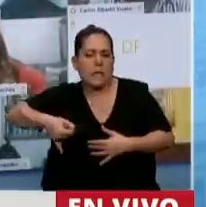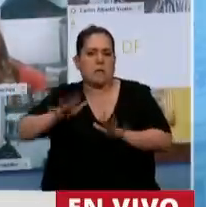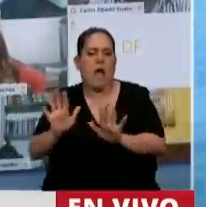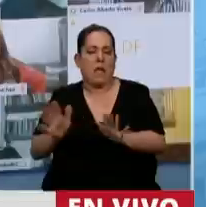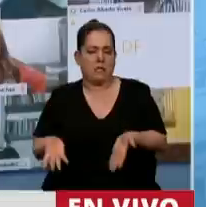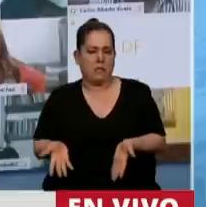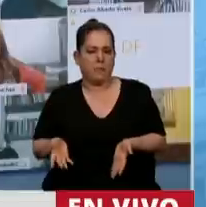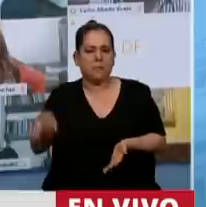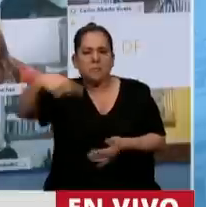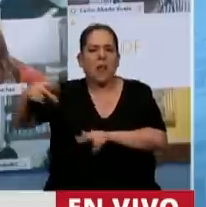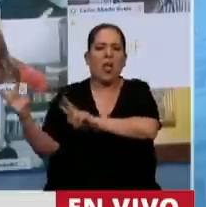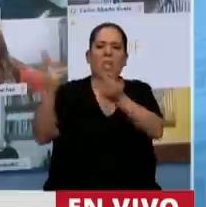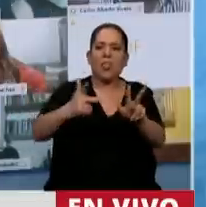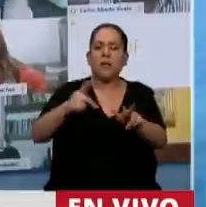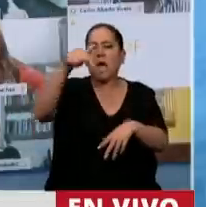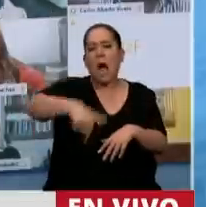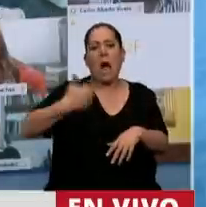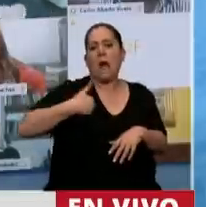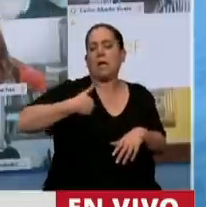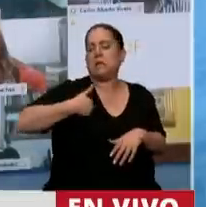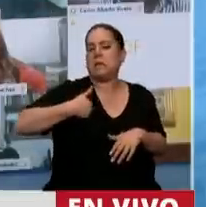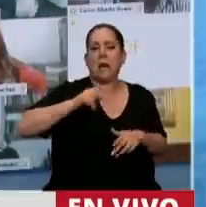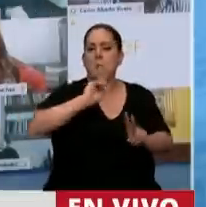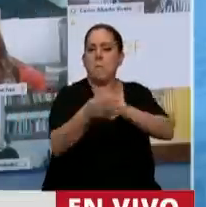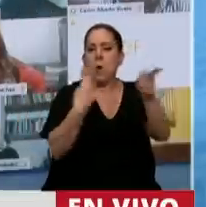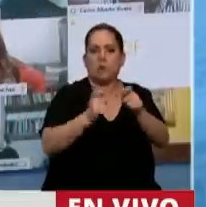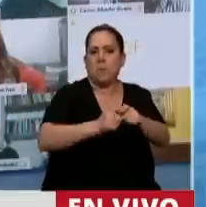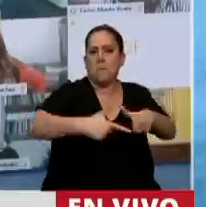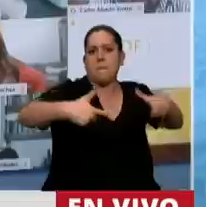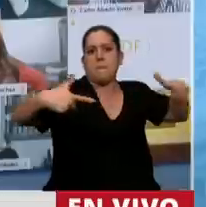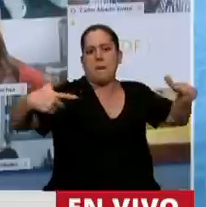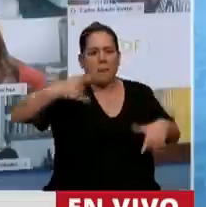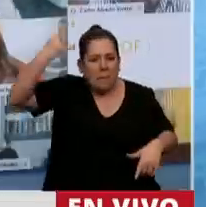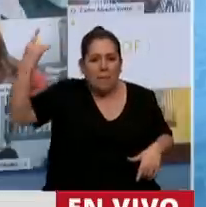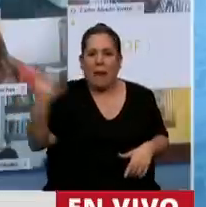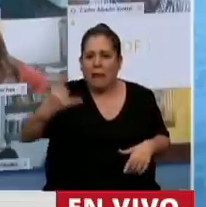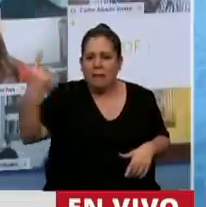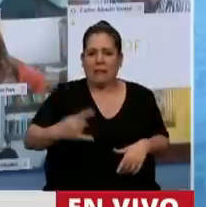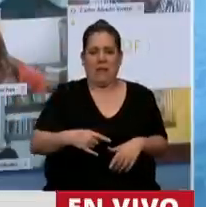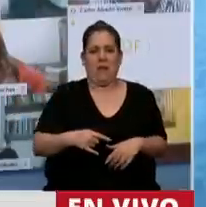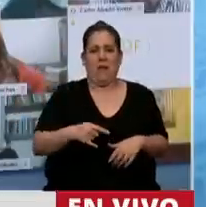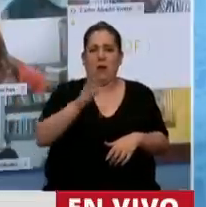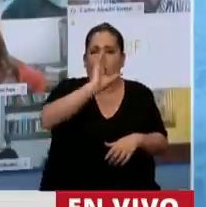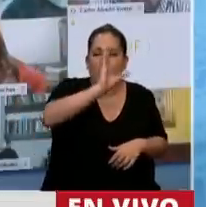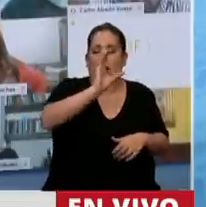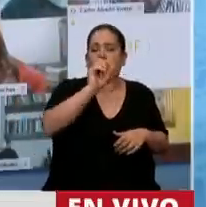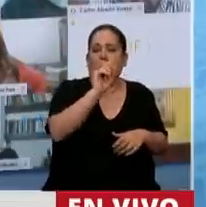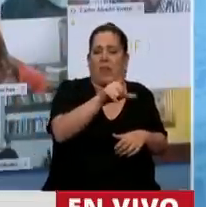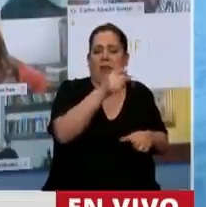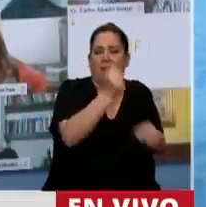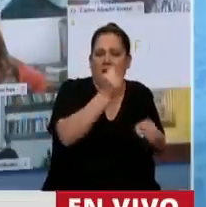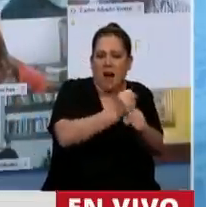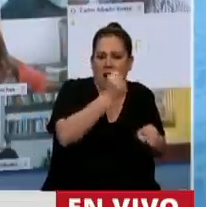que este es el país donde hay más números de muertos. Mentira. La OIT, la Confederación Sindical de